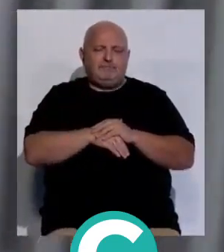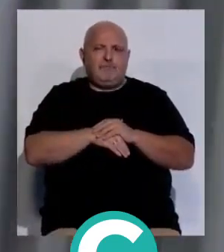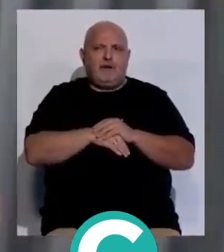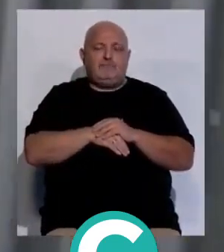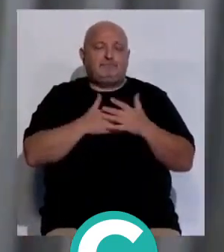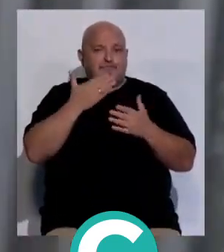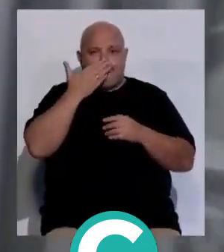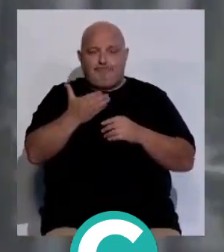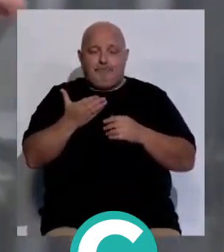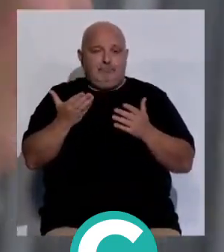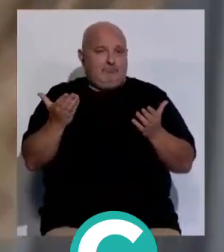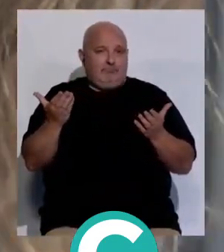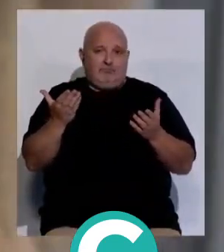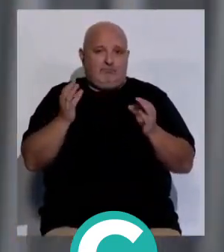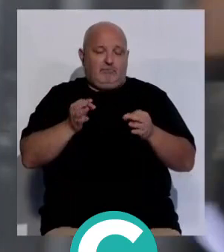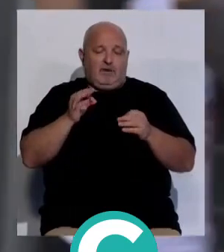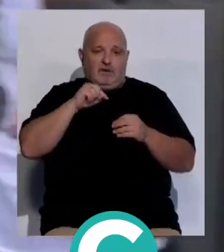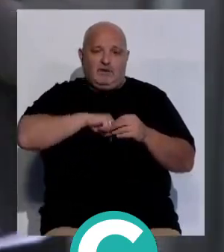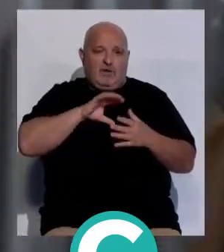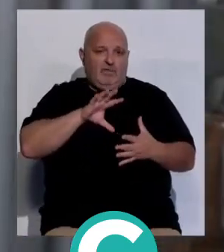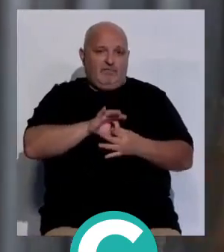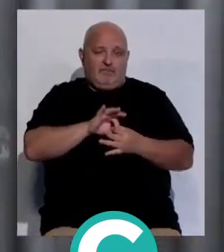Porque, sinceramente, es que no tiene ningún tipo de sentido.